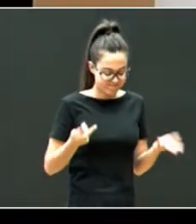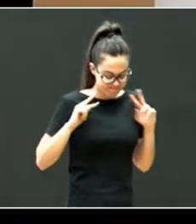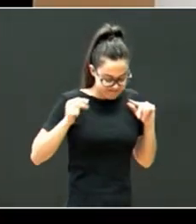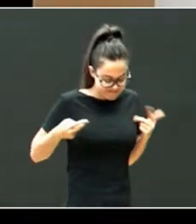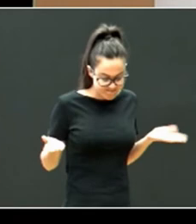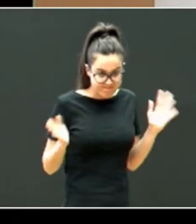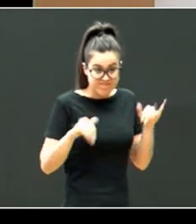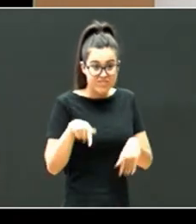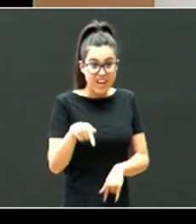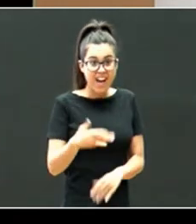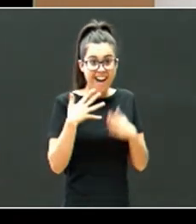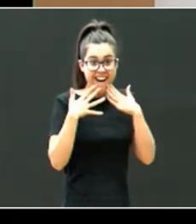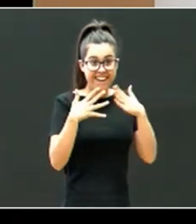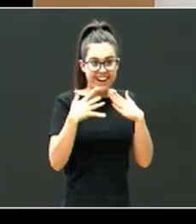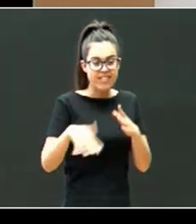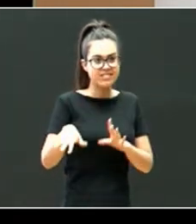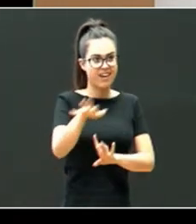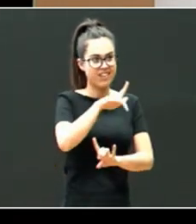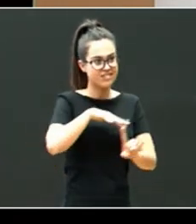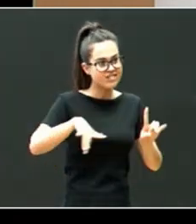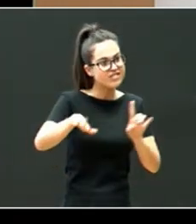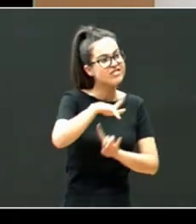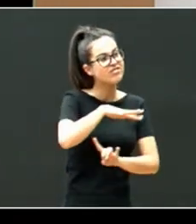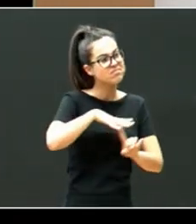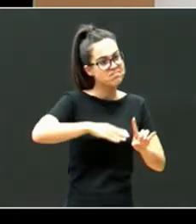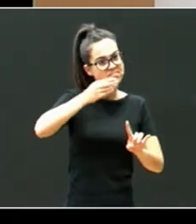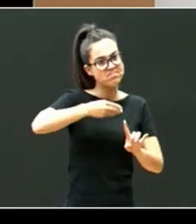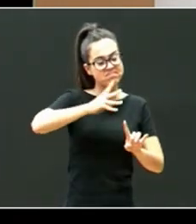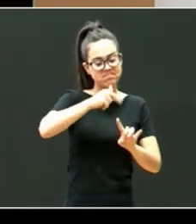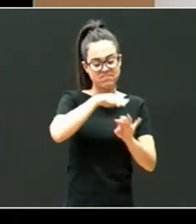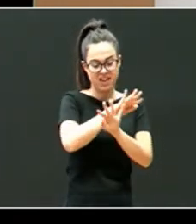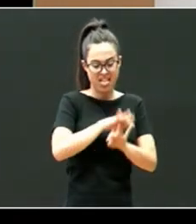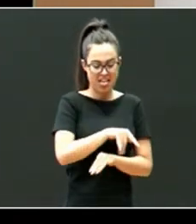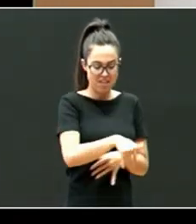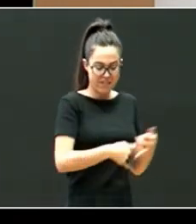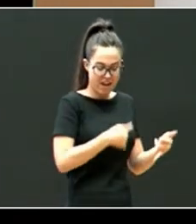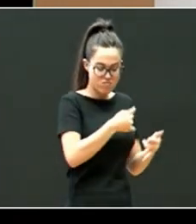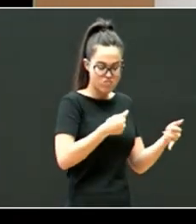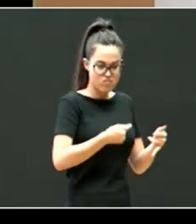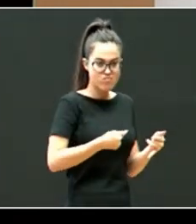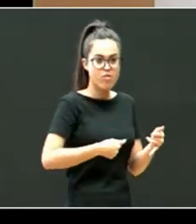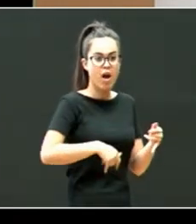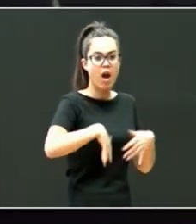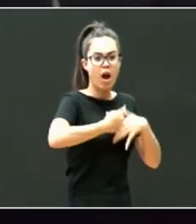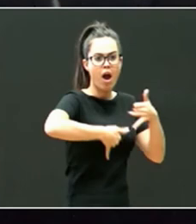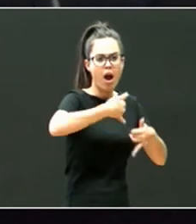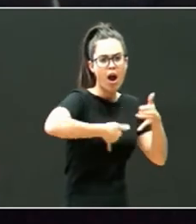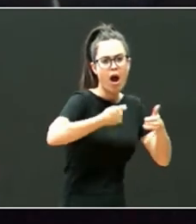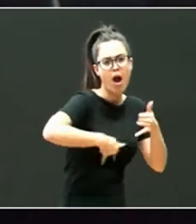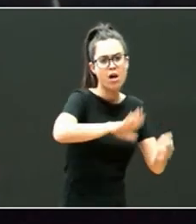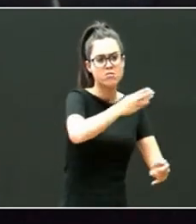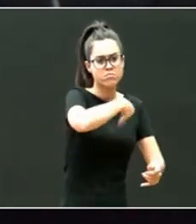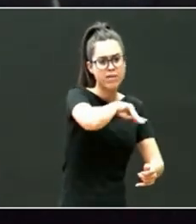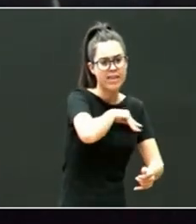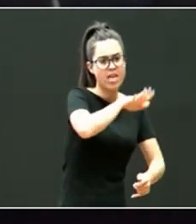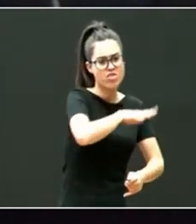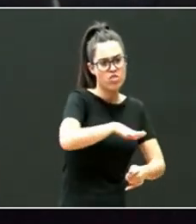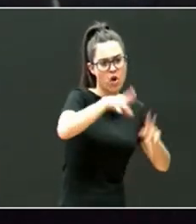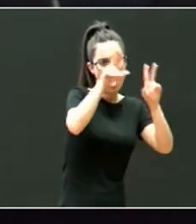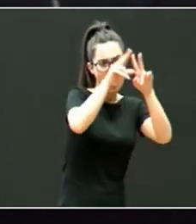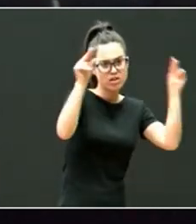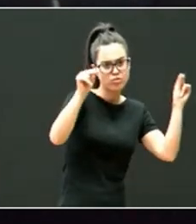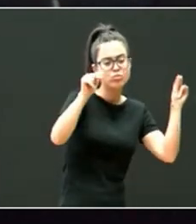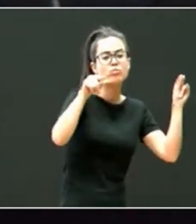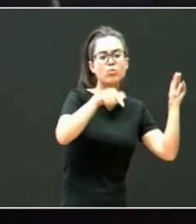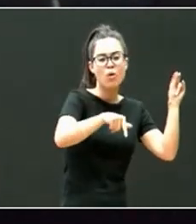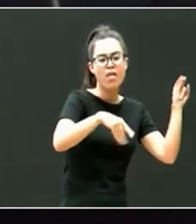gracias a este entorno resiliente que creamos en el equipo ciclista consigue ganar una etapa de la Vuelta a España en Lagos de Comadonga Antonio